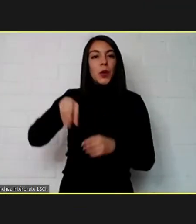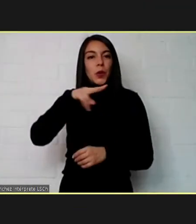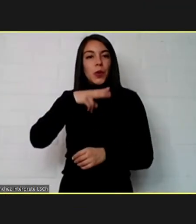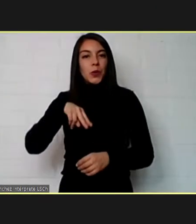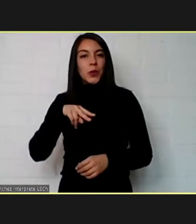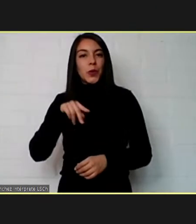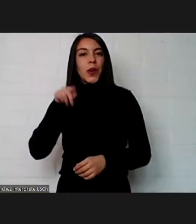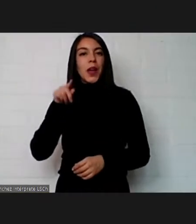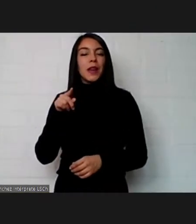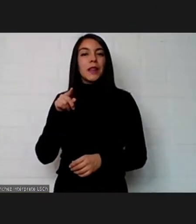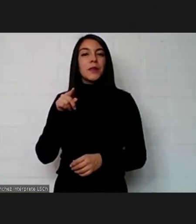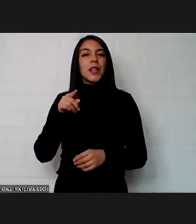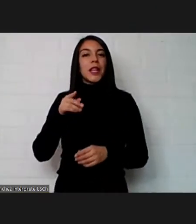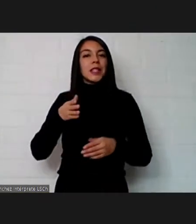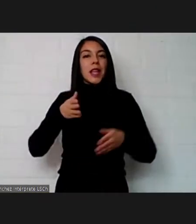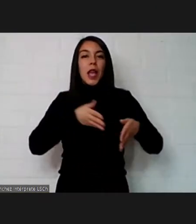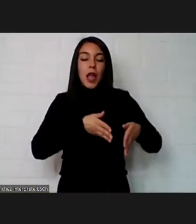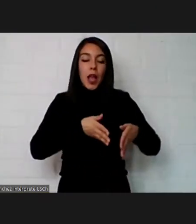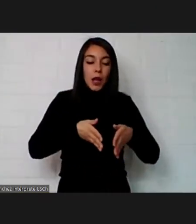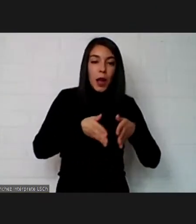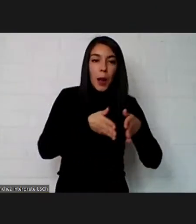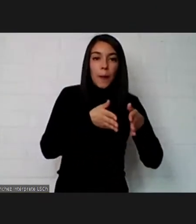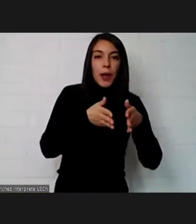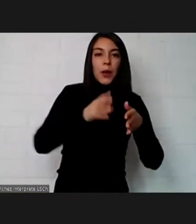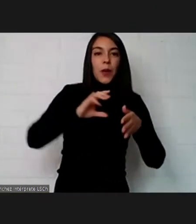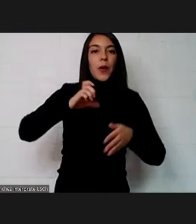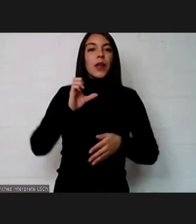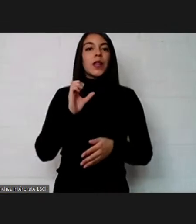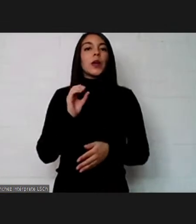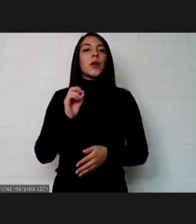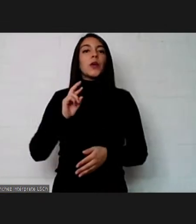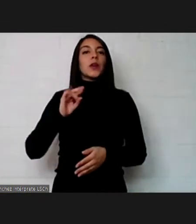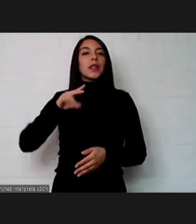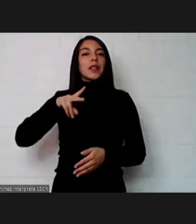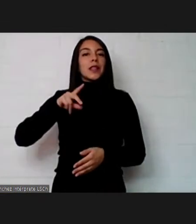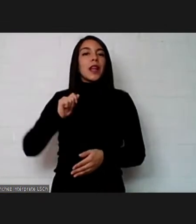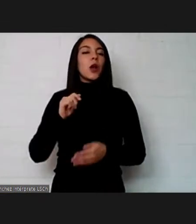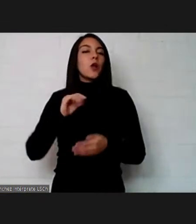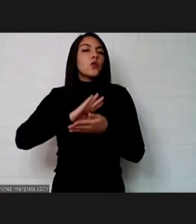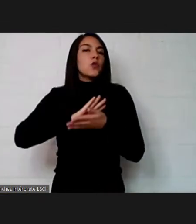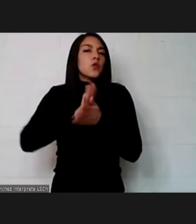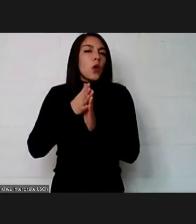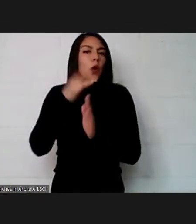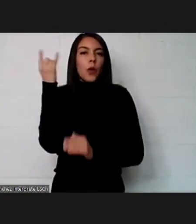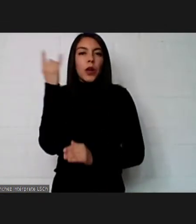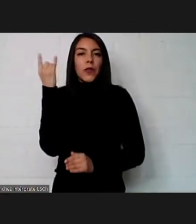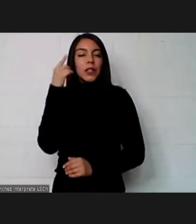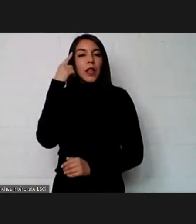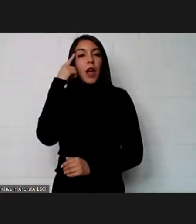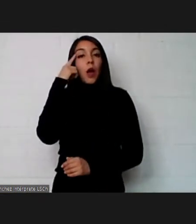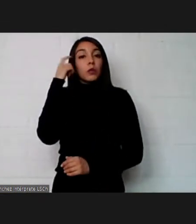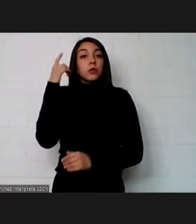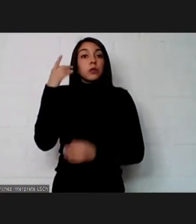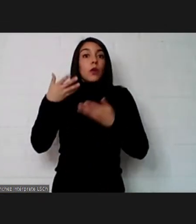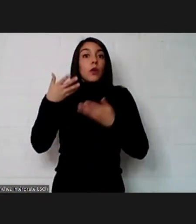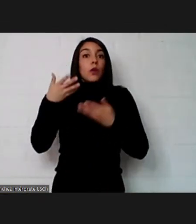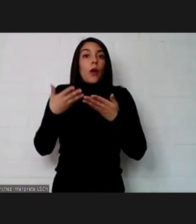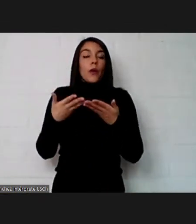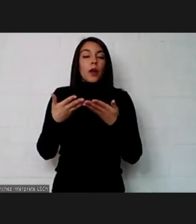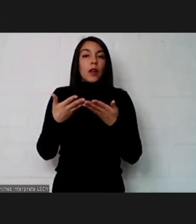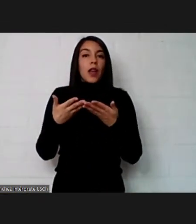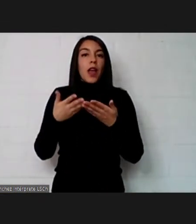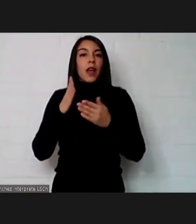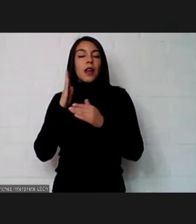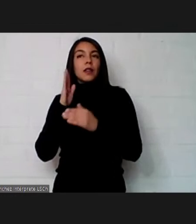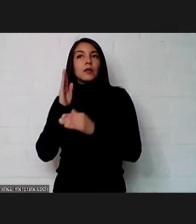ahí bueno en este camino no es cierto Georgina digamos con todas las universidades el sueño hoy día en primera instancia es llegar